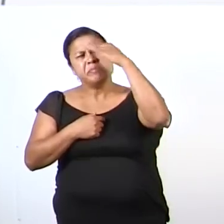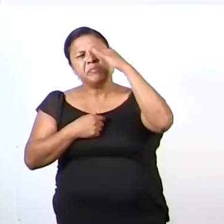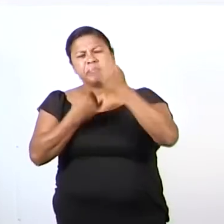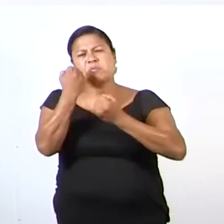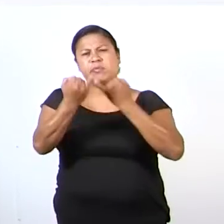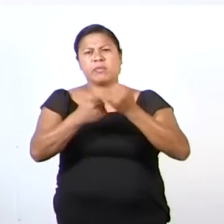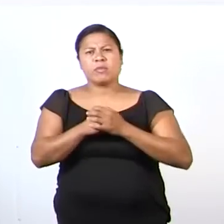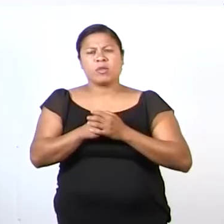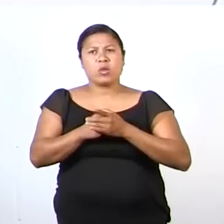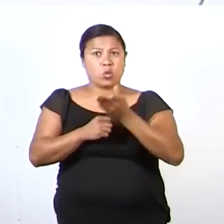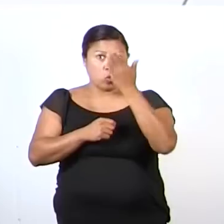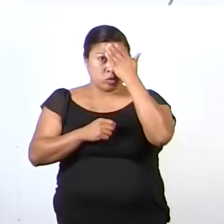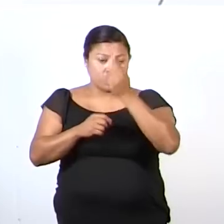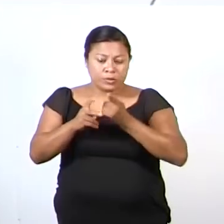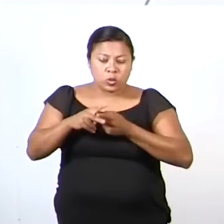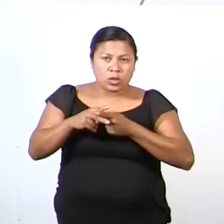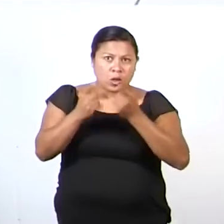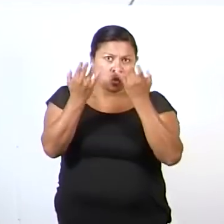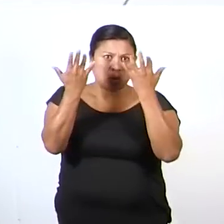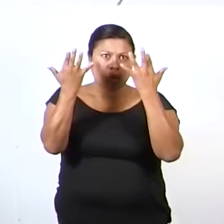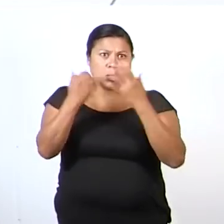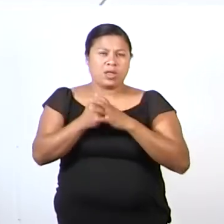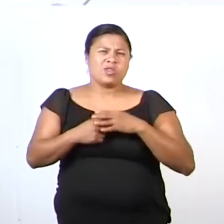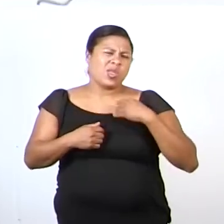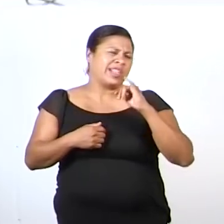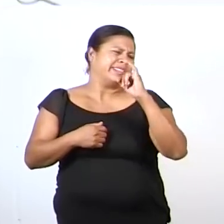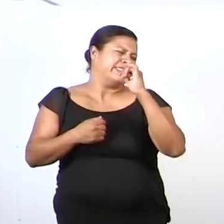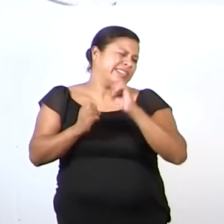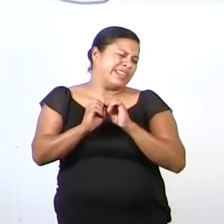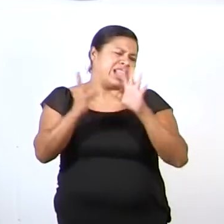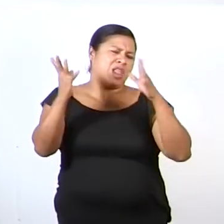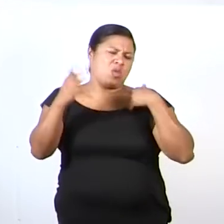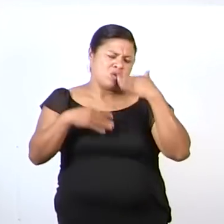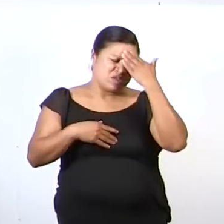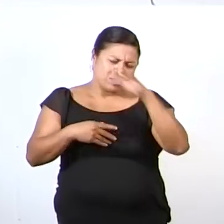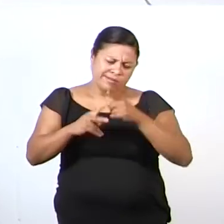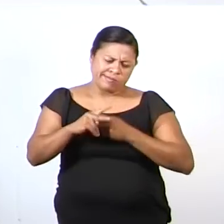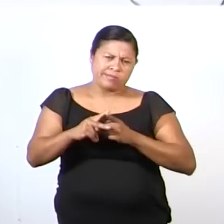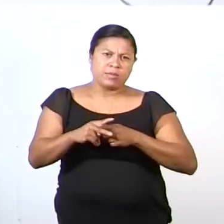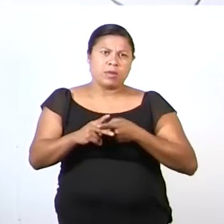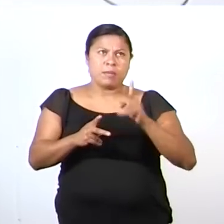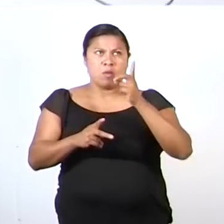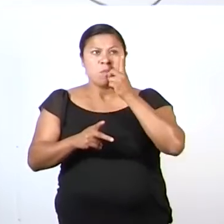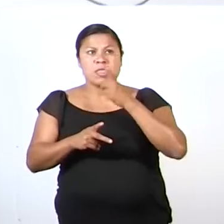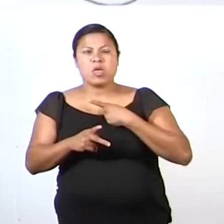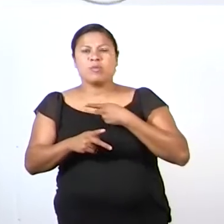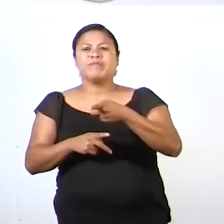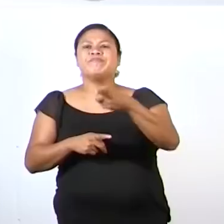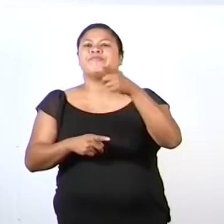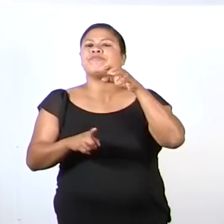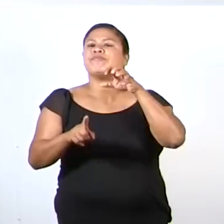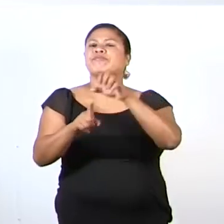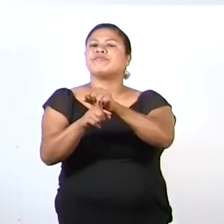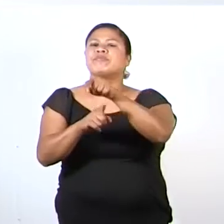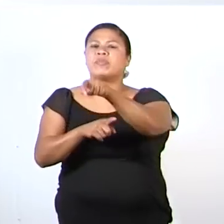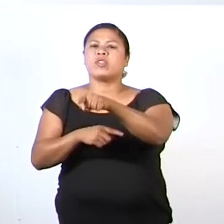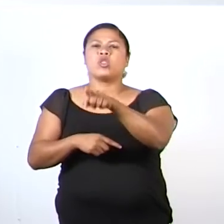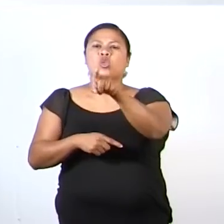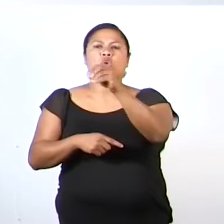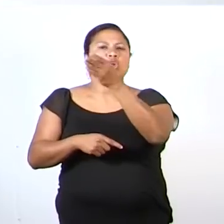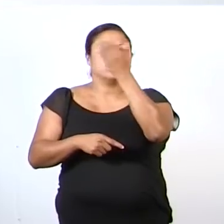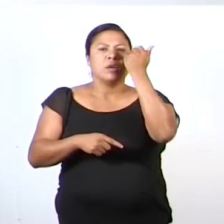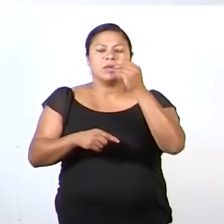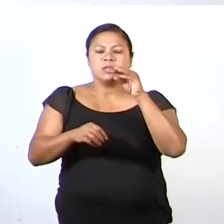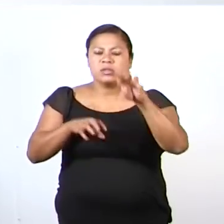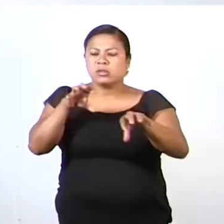Y me dijo, ¿y sabes contar con los dedos? Claro. Pero me dijo, ya sé, lo que no sabes hacer